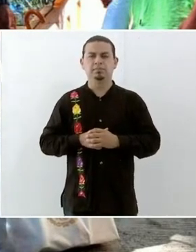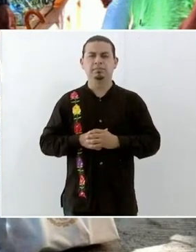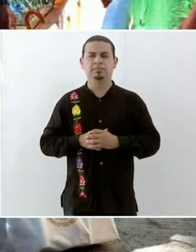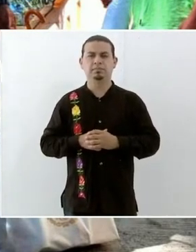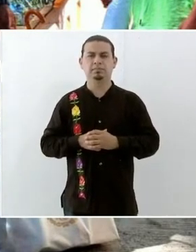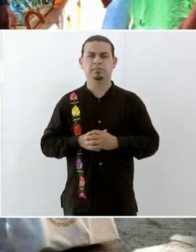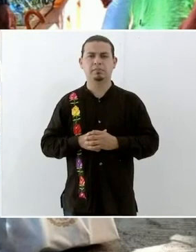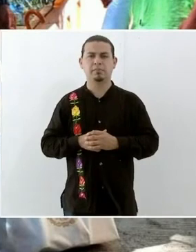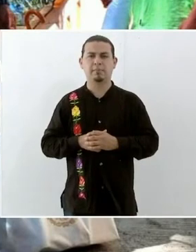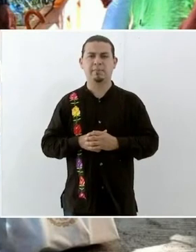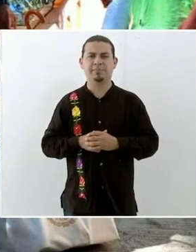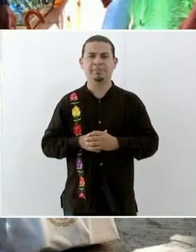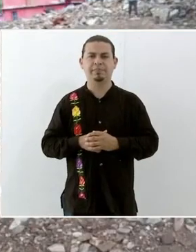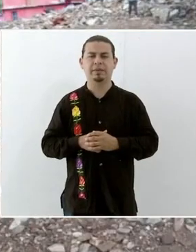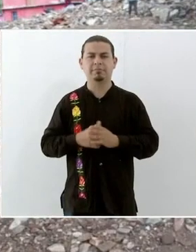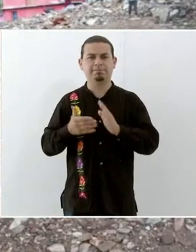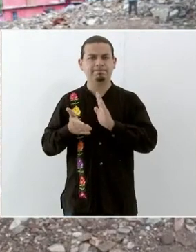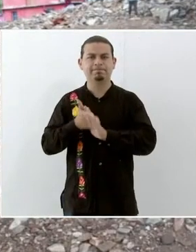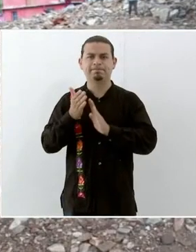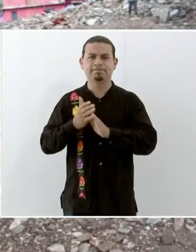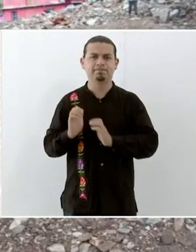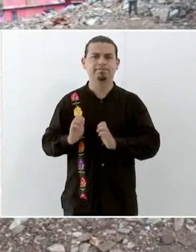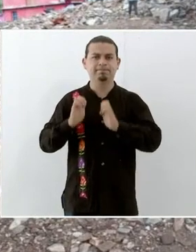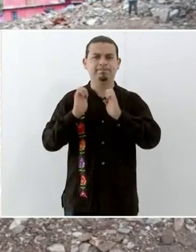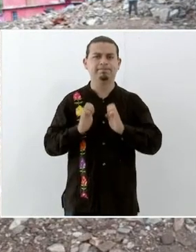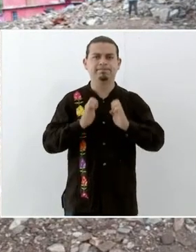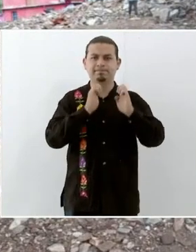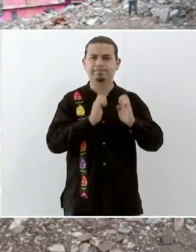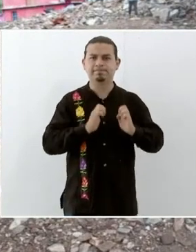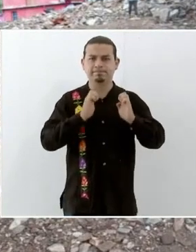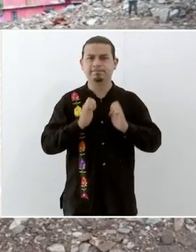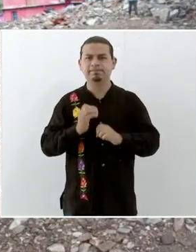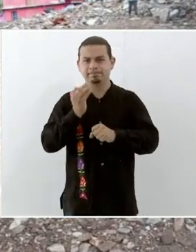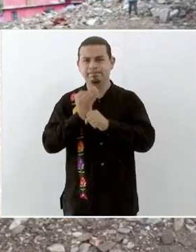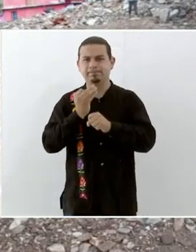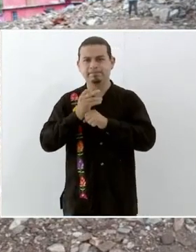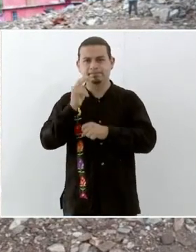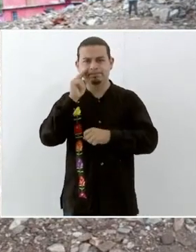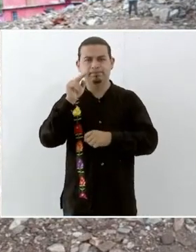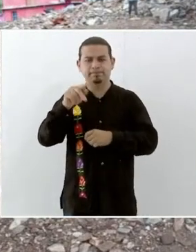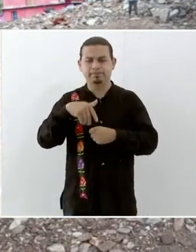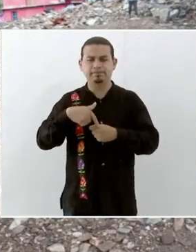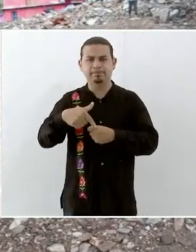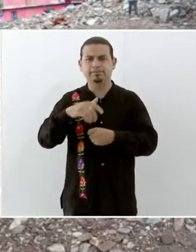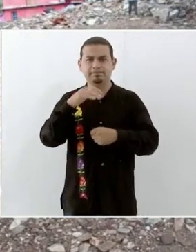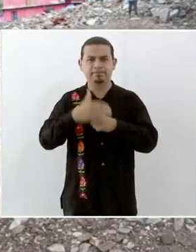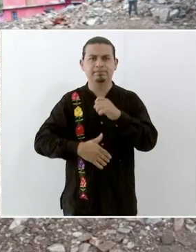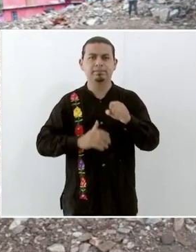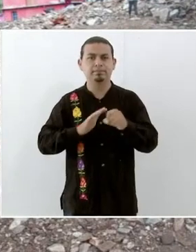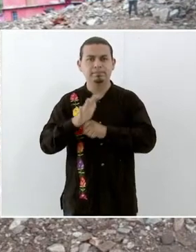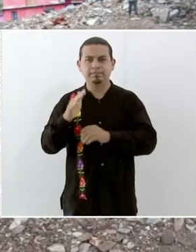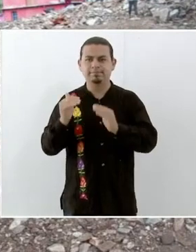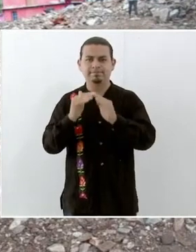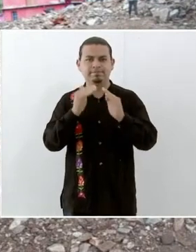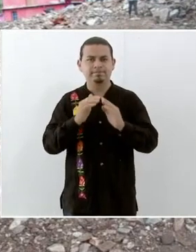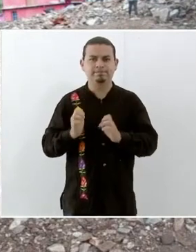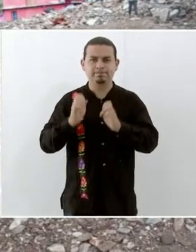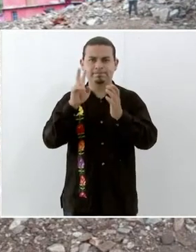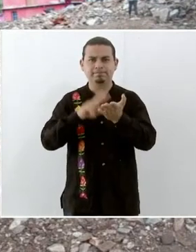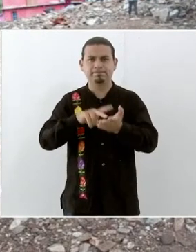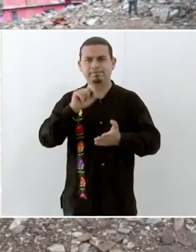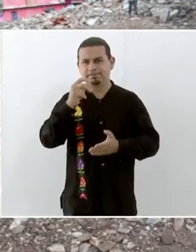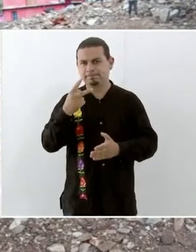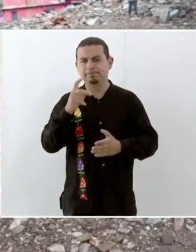En materia de reconstrucción se tiene pendiente concluir la reconstrucción de viviendas del 2020